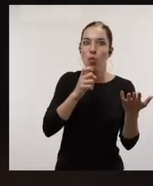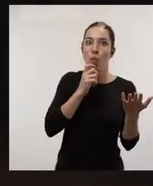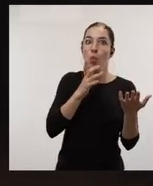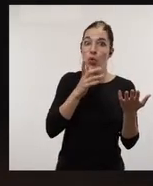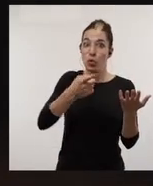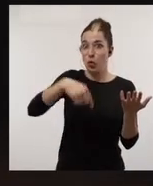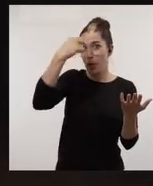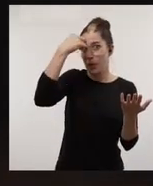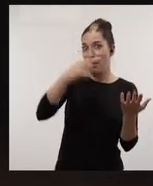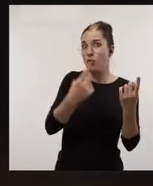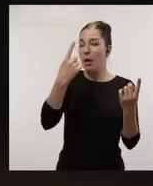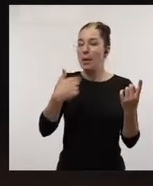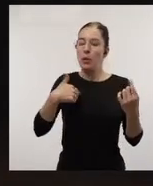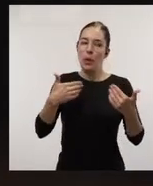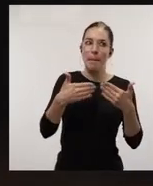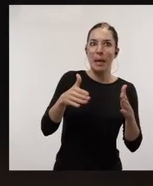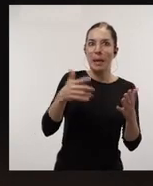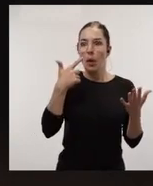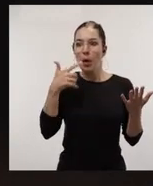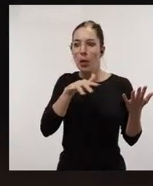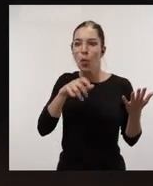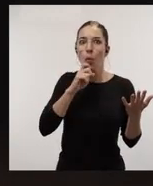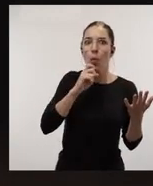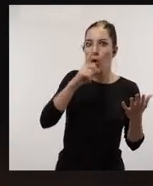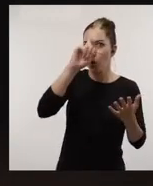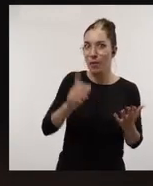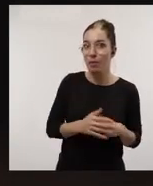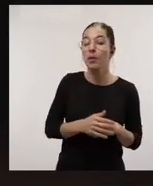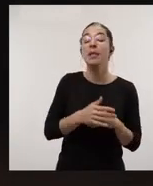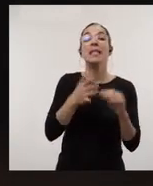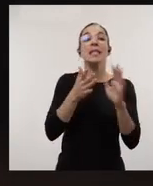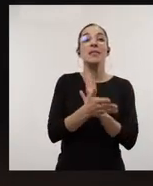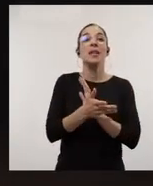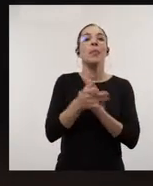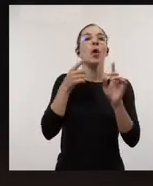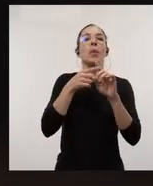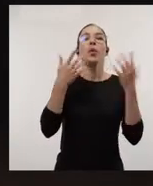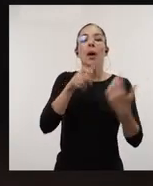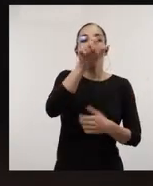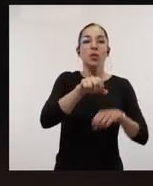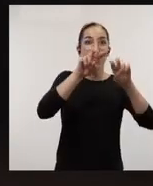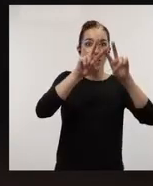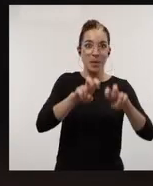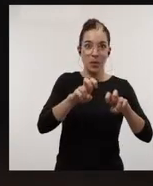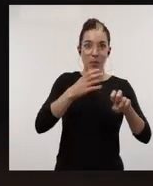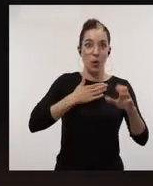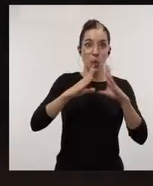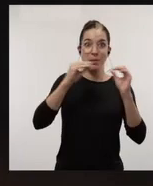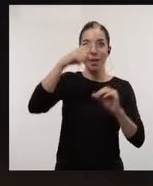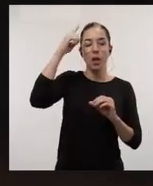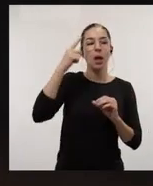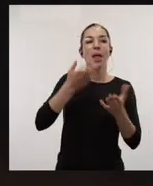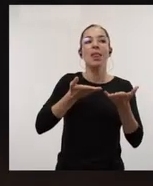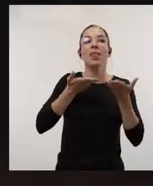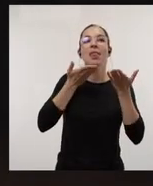todos sabemos que a veces pueden ser un poquito turbulentas. Por lo tanto, el objetivo es proporcionar al personal investigador de la Universidad Rey